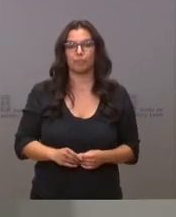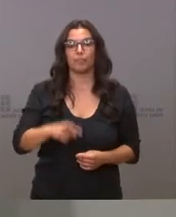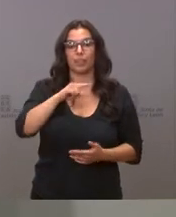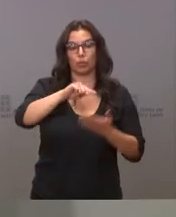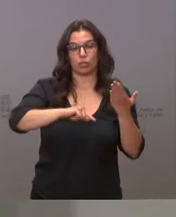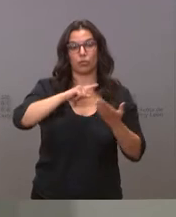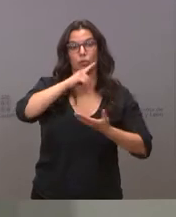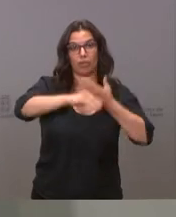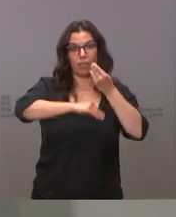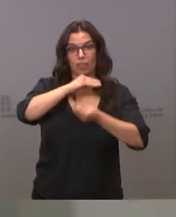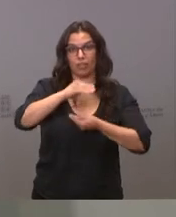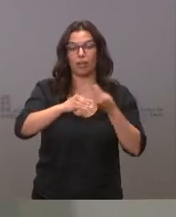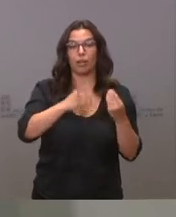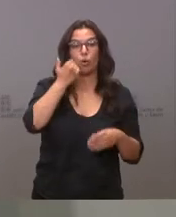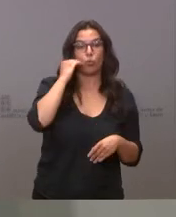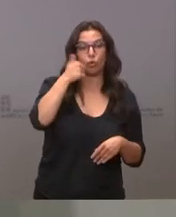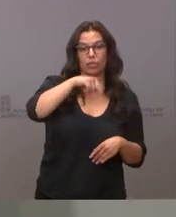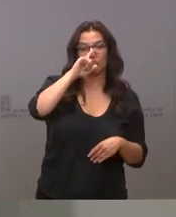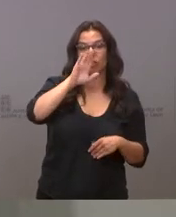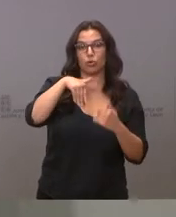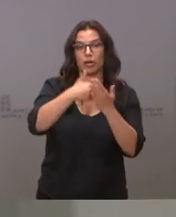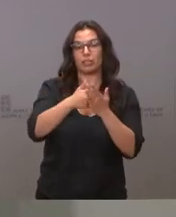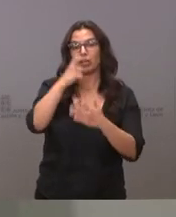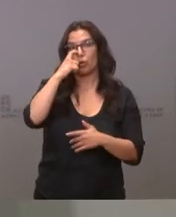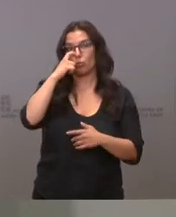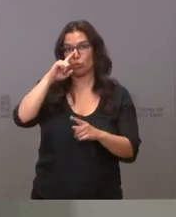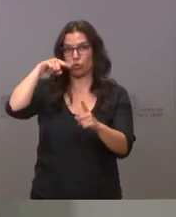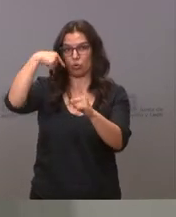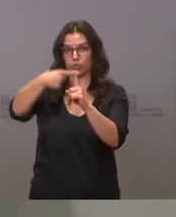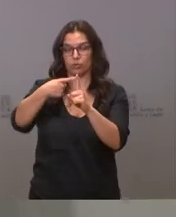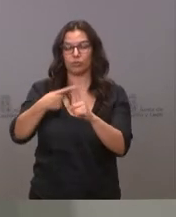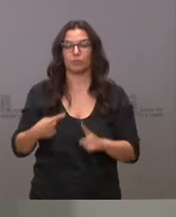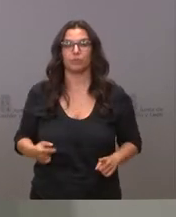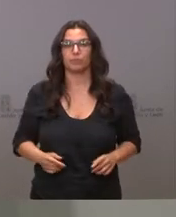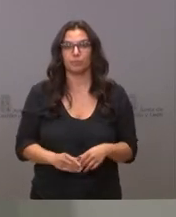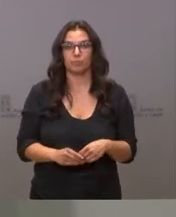contrato va a abarcar desde julio de 2021 a junio de 2022.